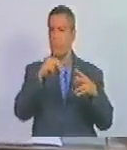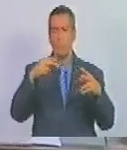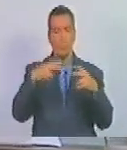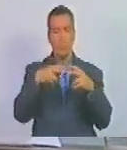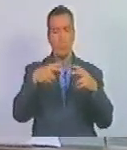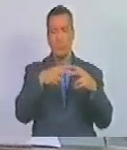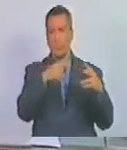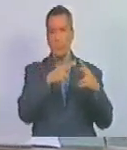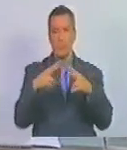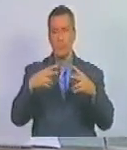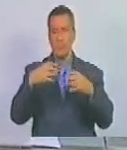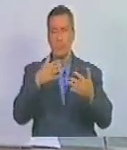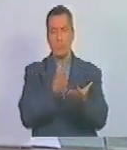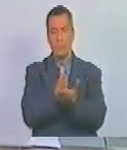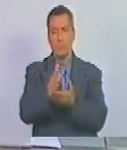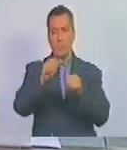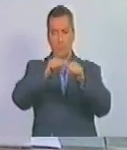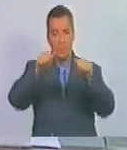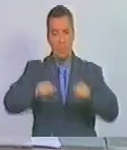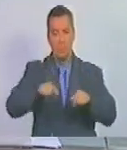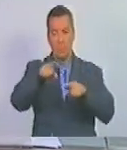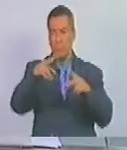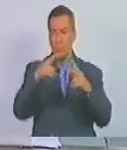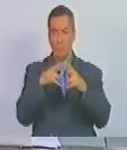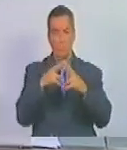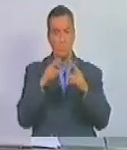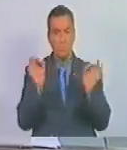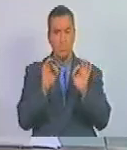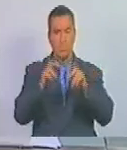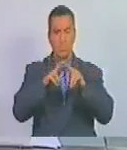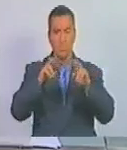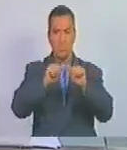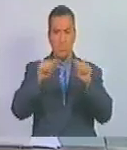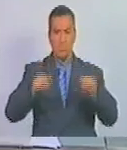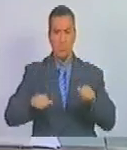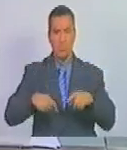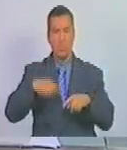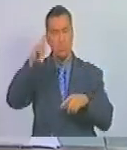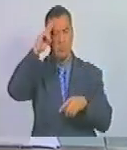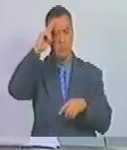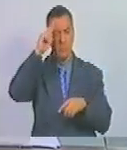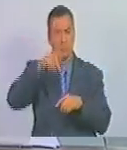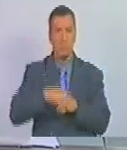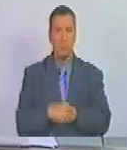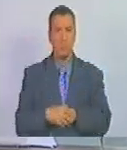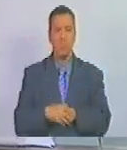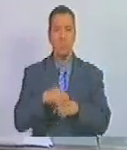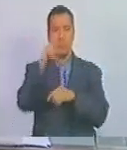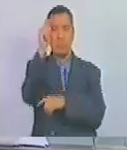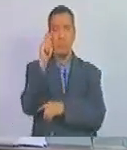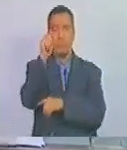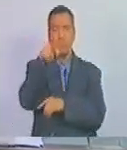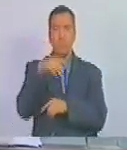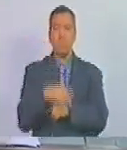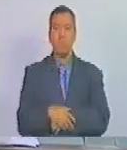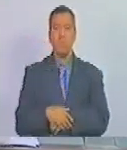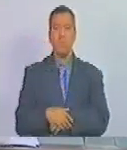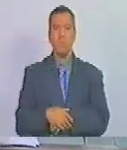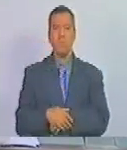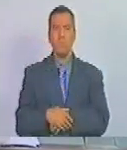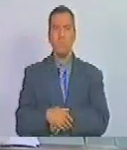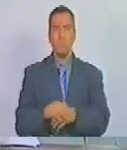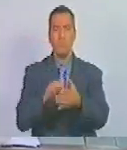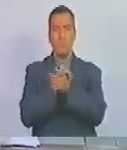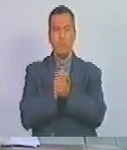sistema sino es luchar y yo le decía con todo respeto diputado hasta le dije